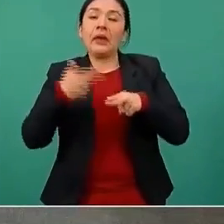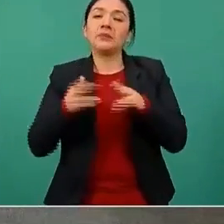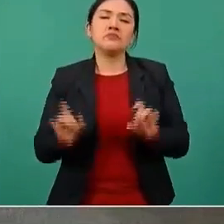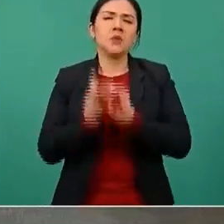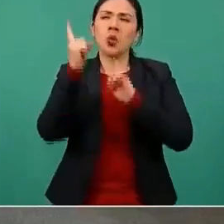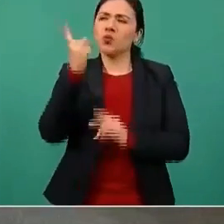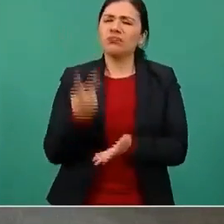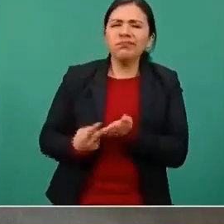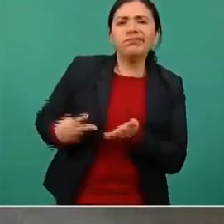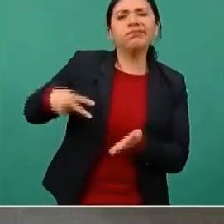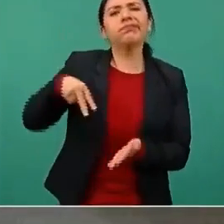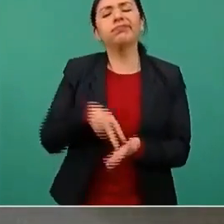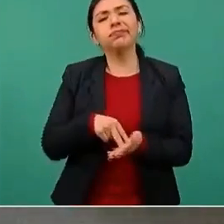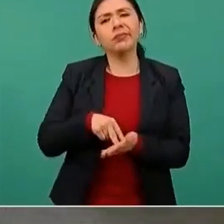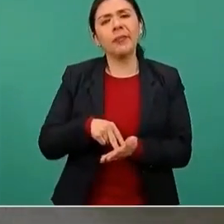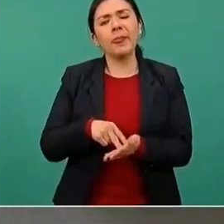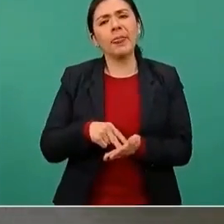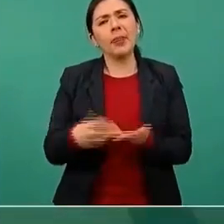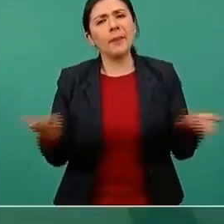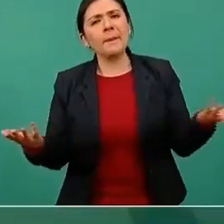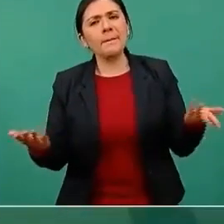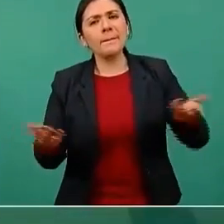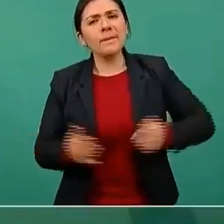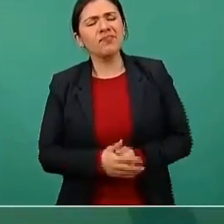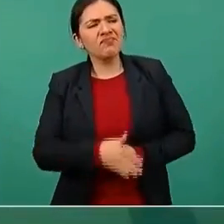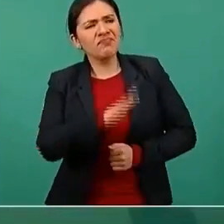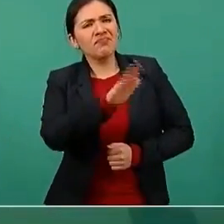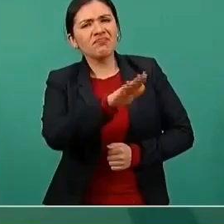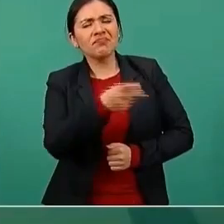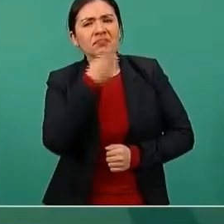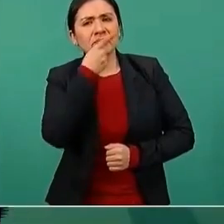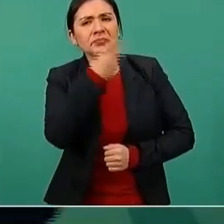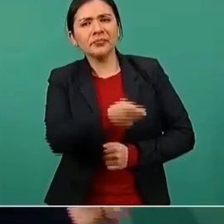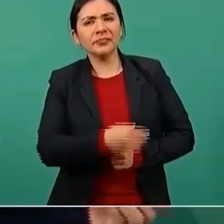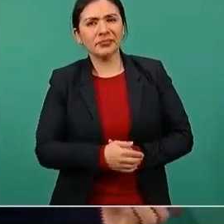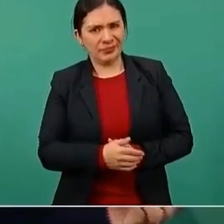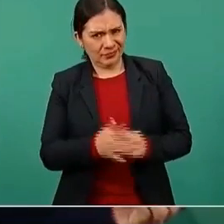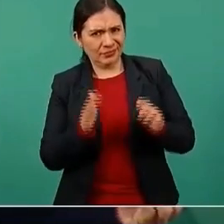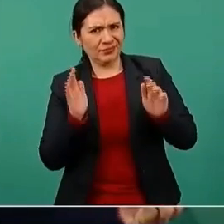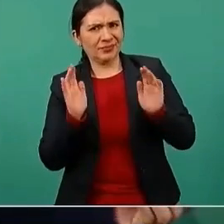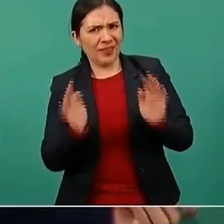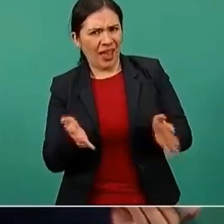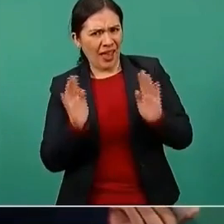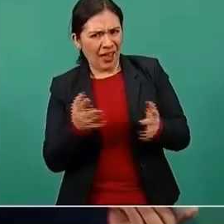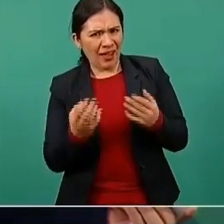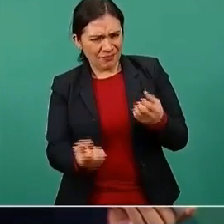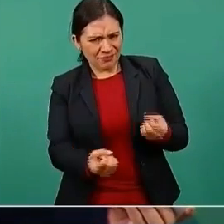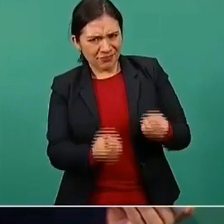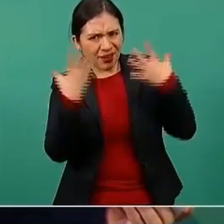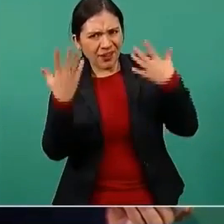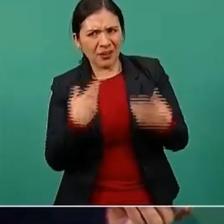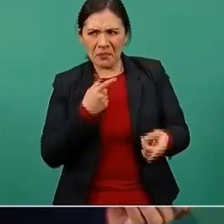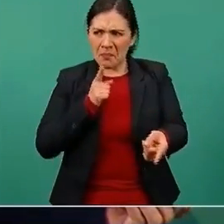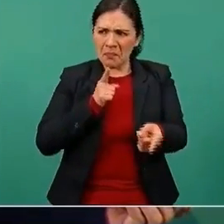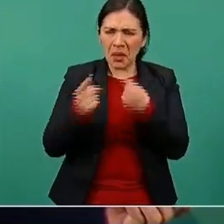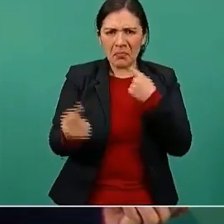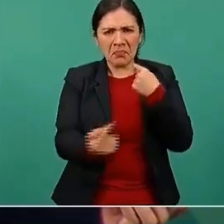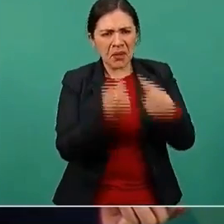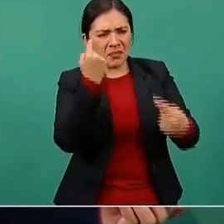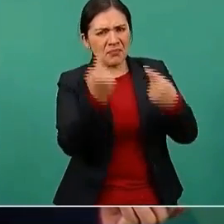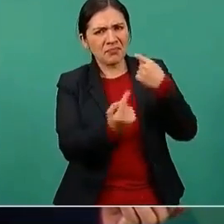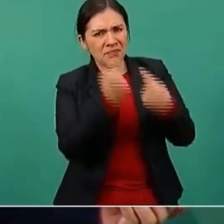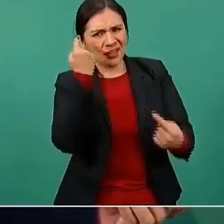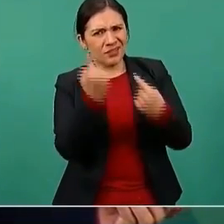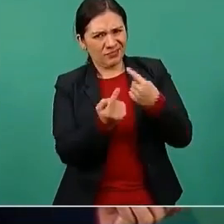y le dijo, ya deja de estarnos insultando,